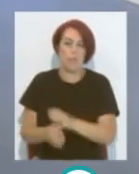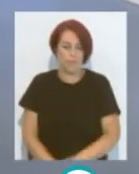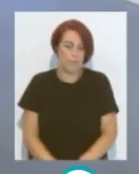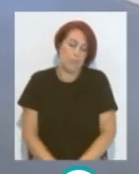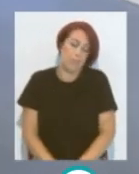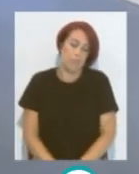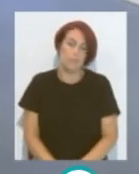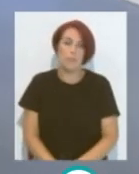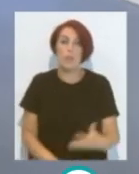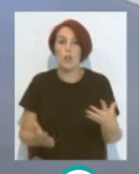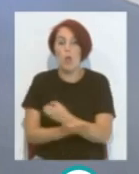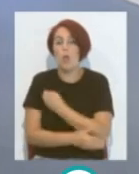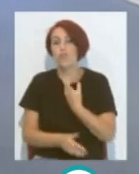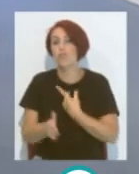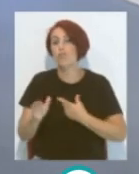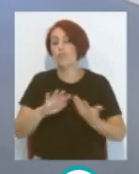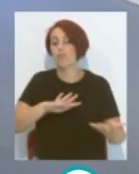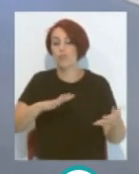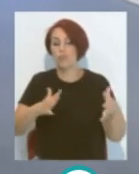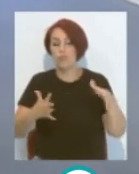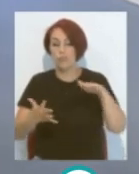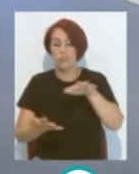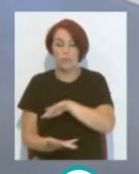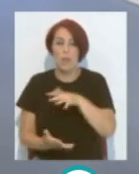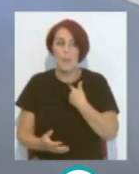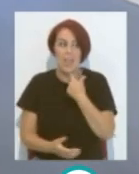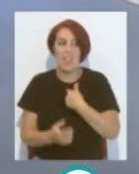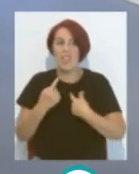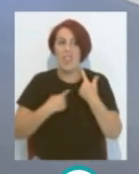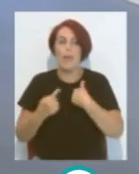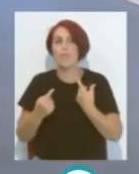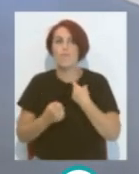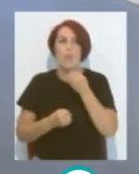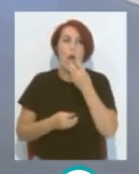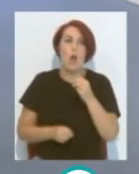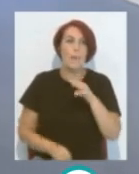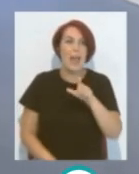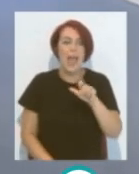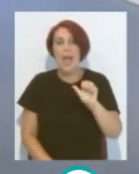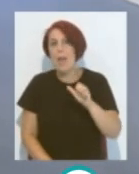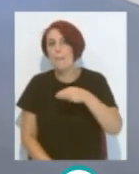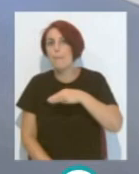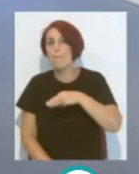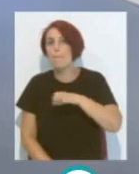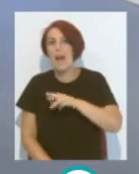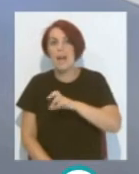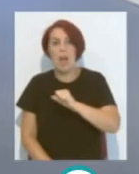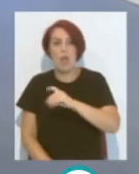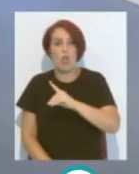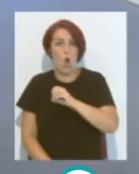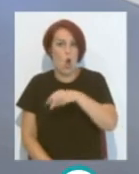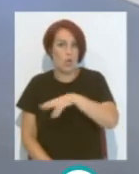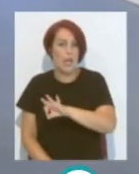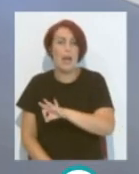todo evoluciona Y por eso cuando me dicen ¿quién es mejor? Pelec, Maradona, Messi Cada uno en su